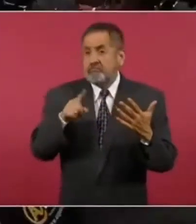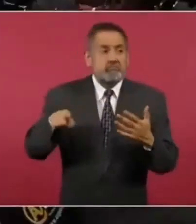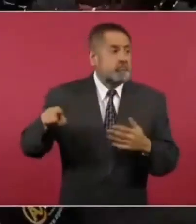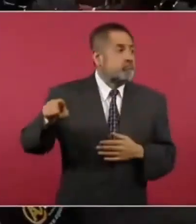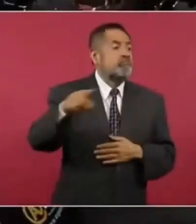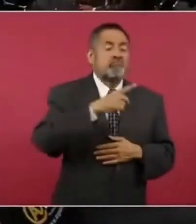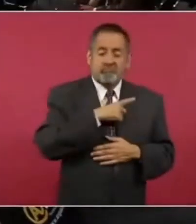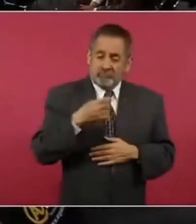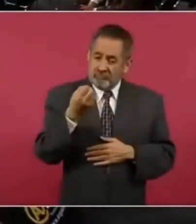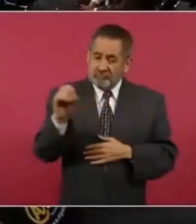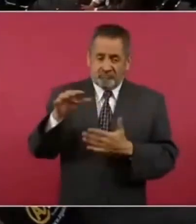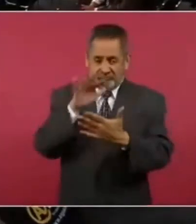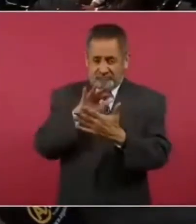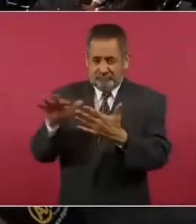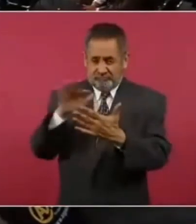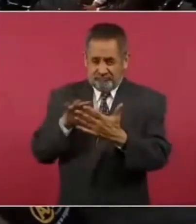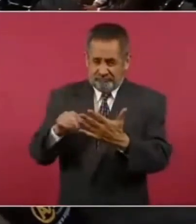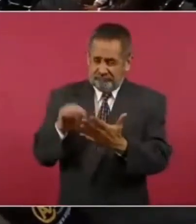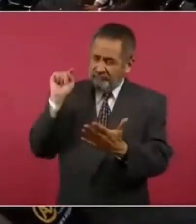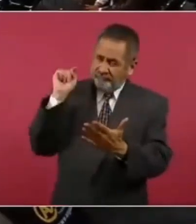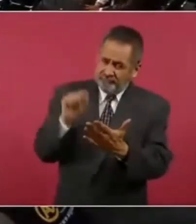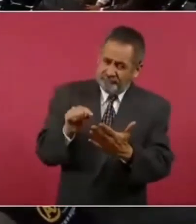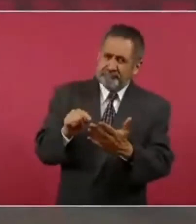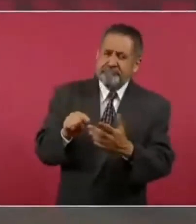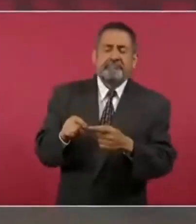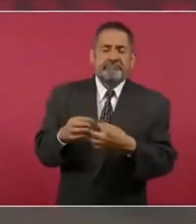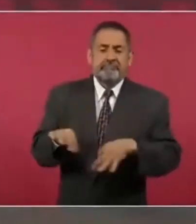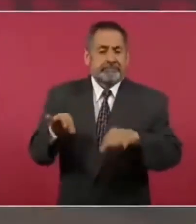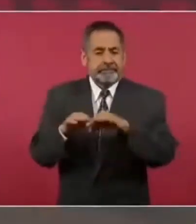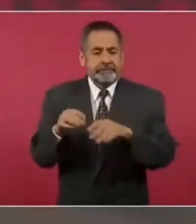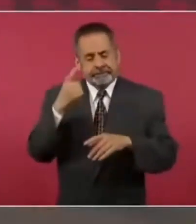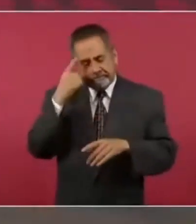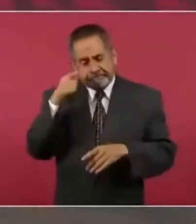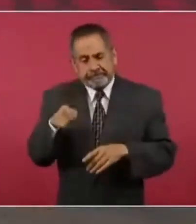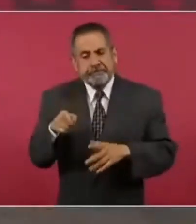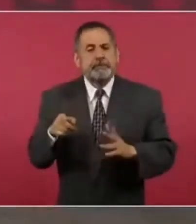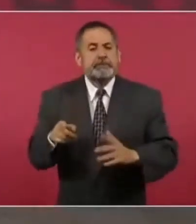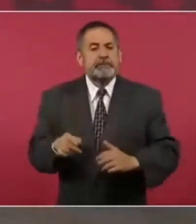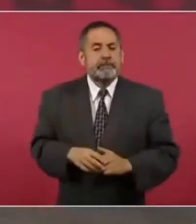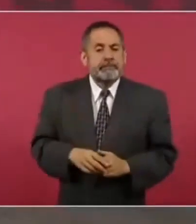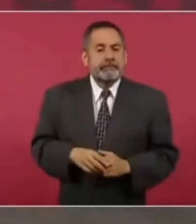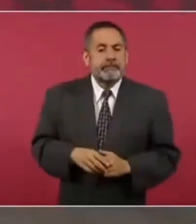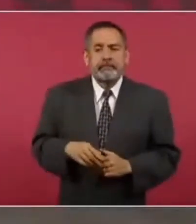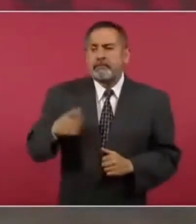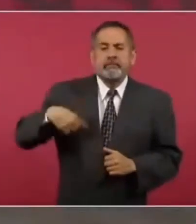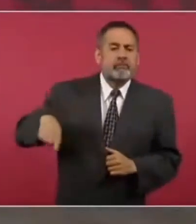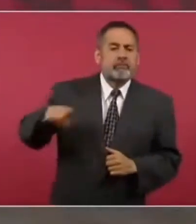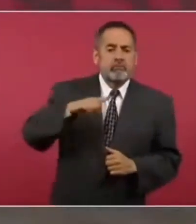obligatoria para quienes